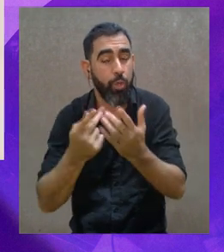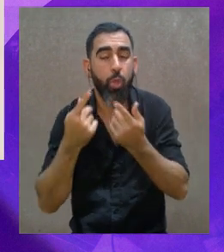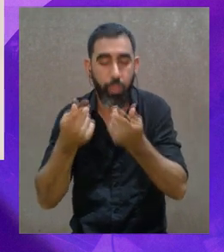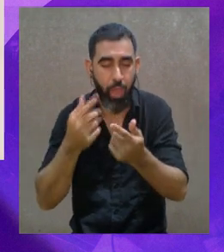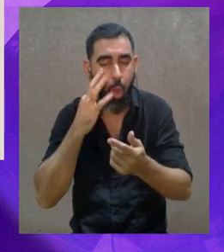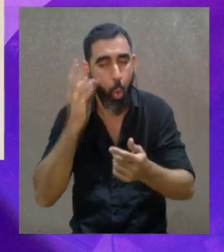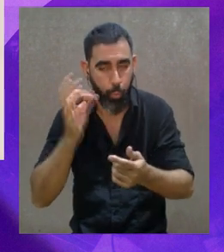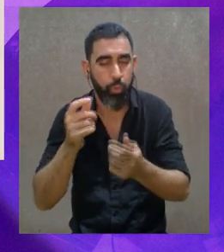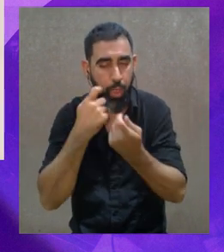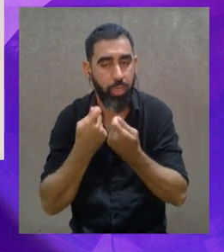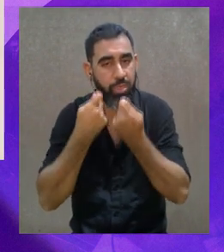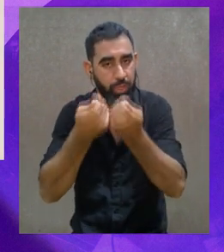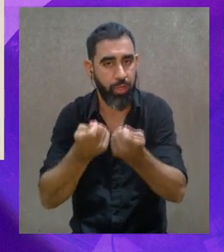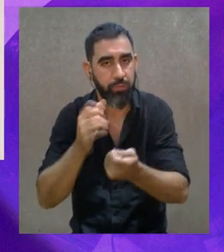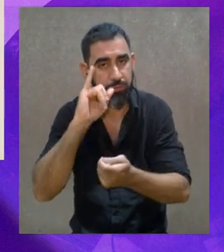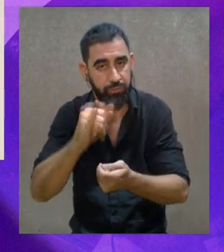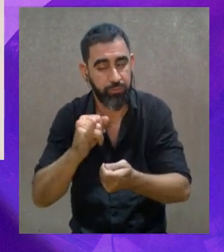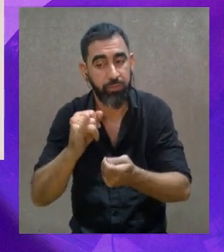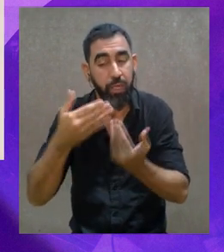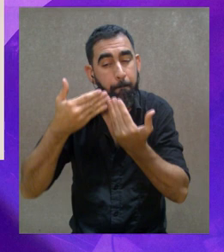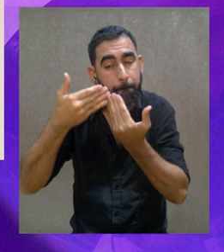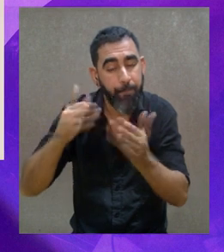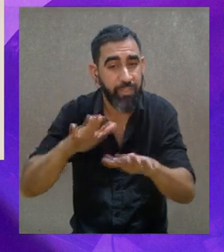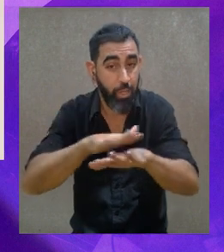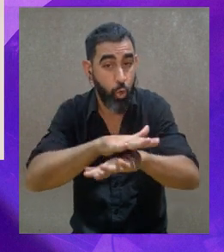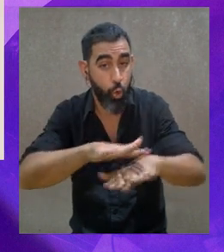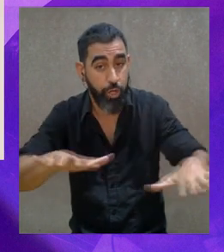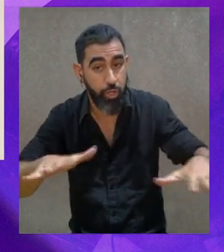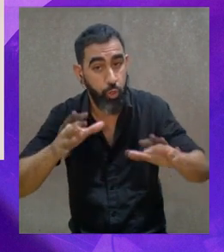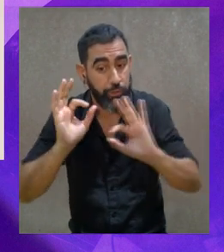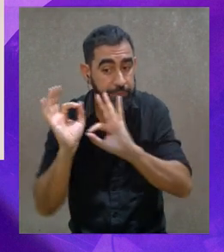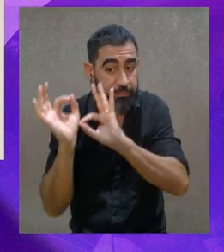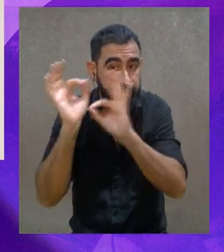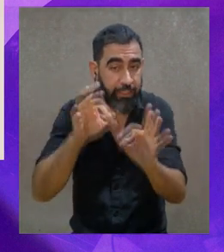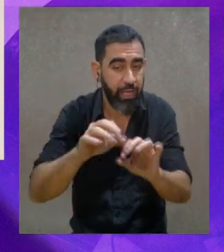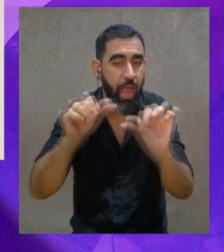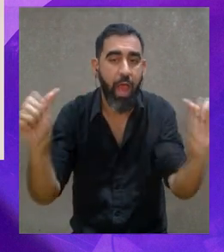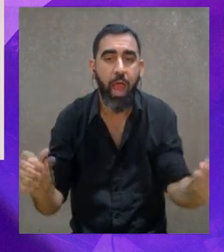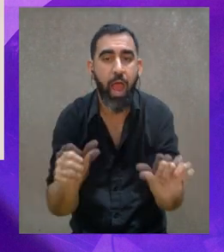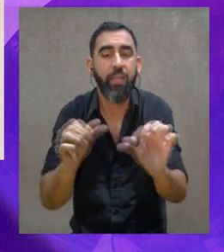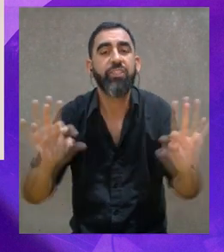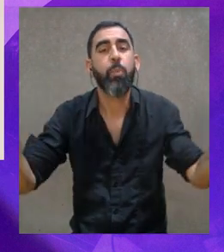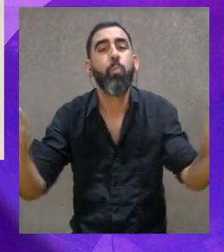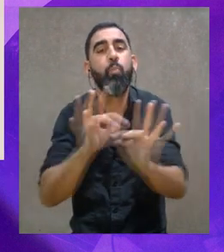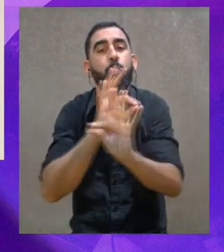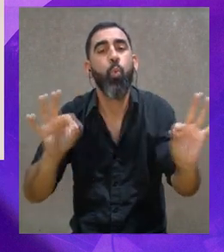Entonces, este proyecto brinda esa posibilidad desde que comienzan los chicos, ingresan,